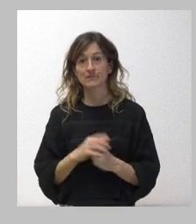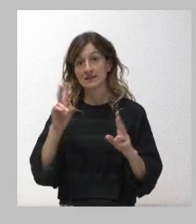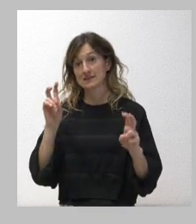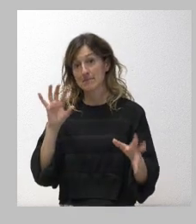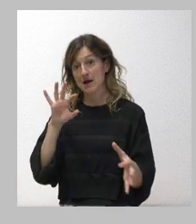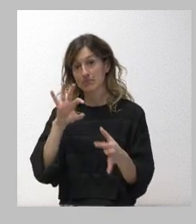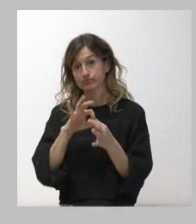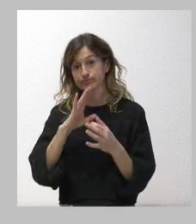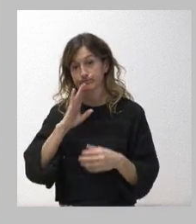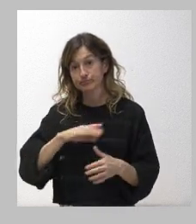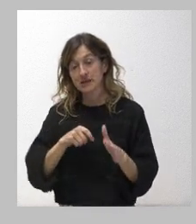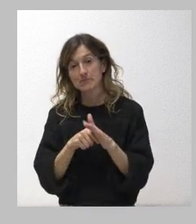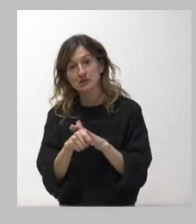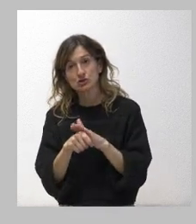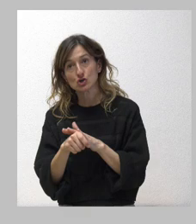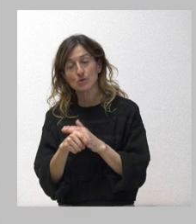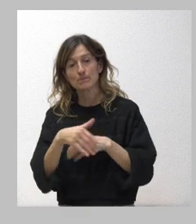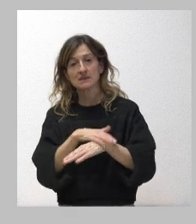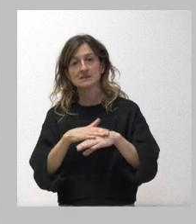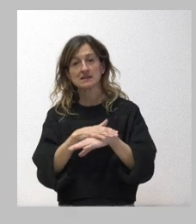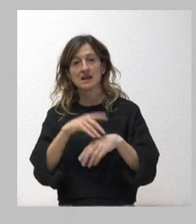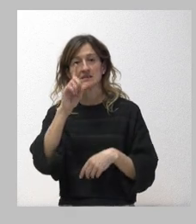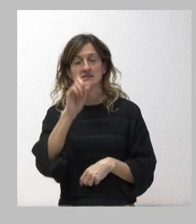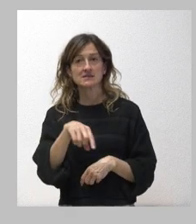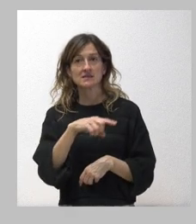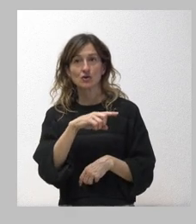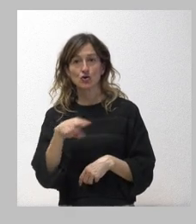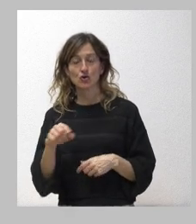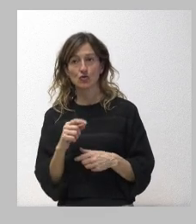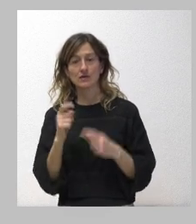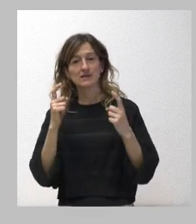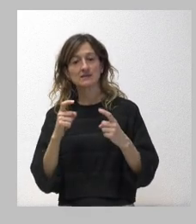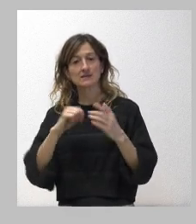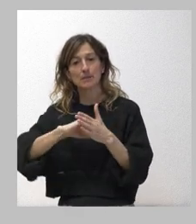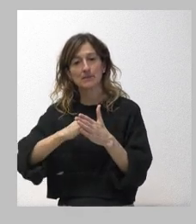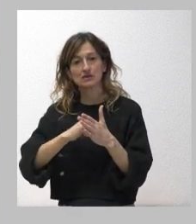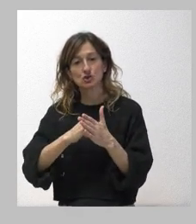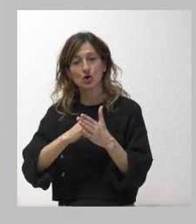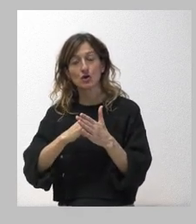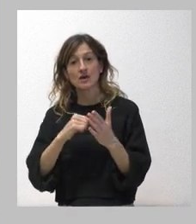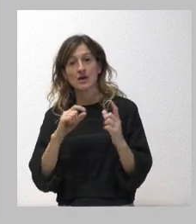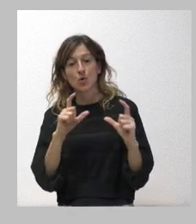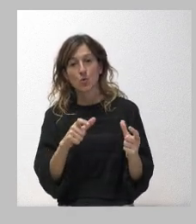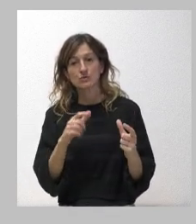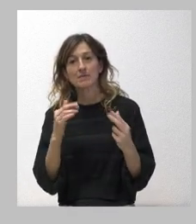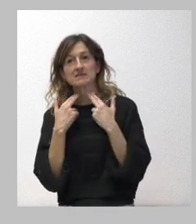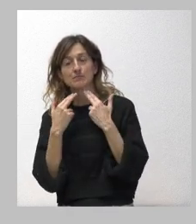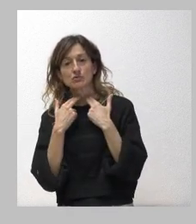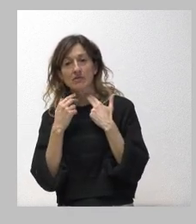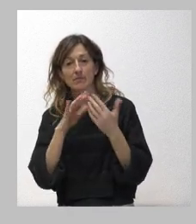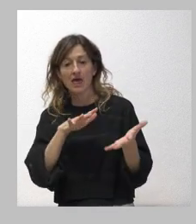oportuna esta inversión ministerial y efectivamente hacer más presión junto con la Diputación para que esa inversión sea una realidad.